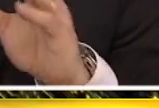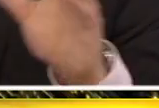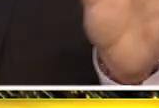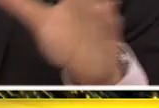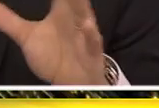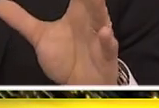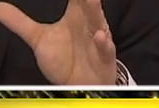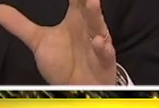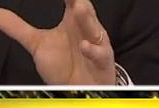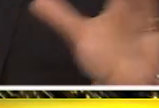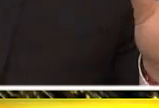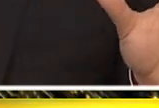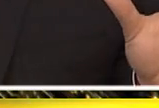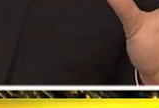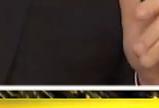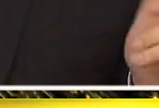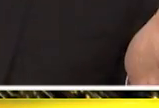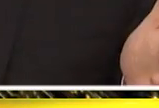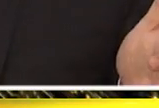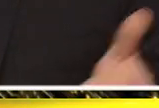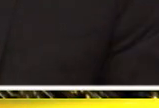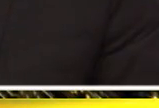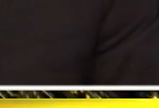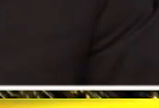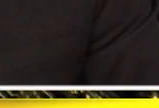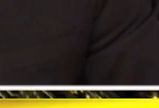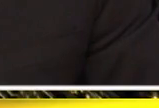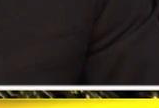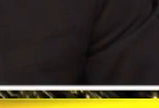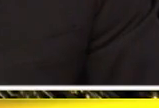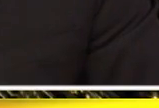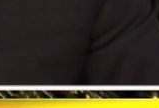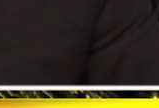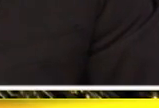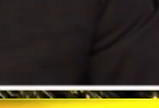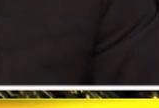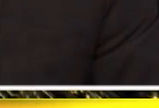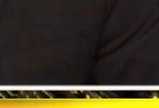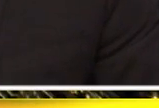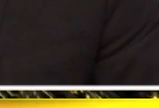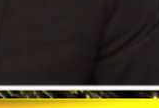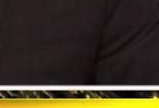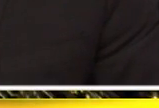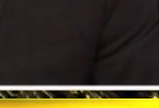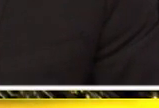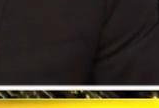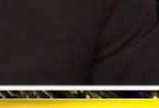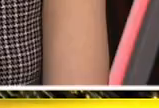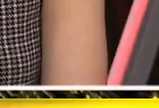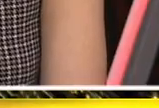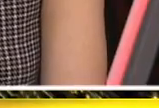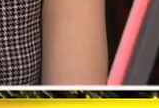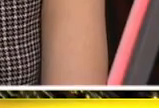dos franjas del electorado completamente opuestas en este anuncio. Sofía, ¿de qué hablamos cuando hablamos de este bono?